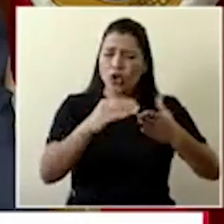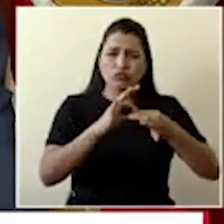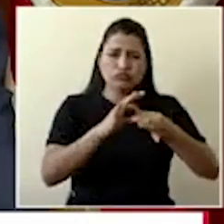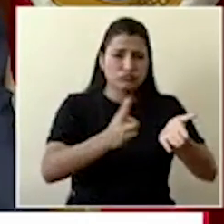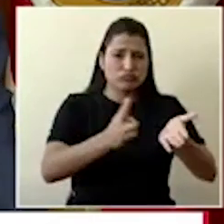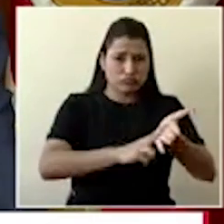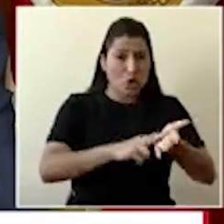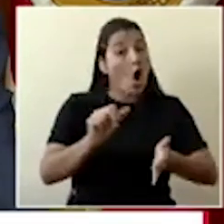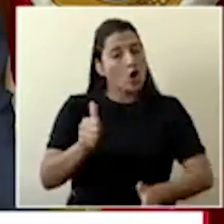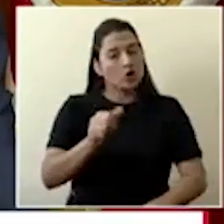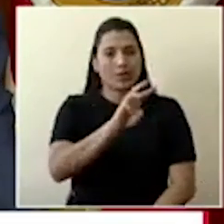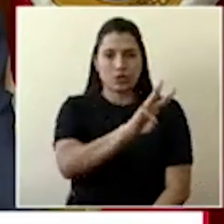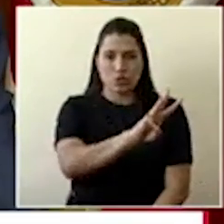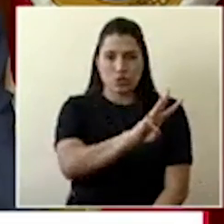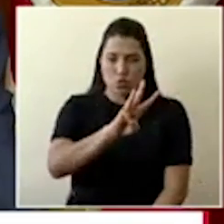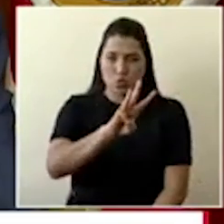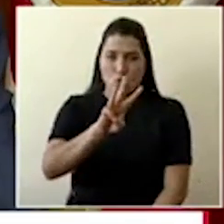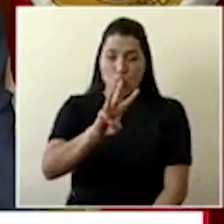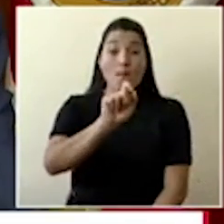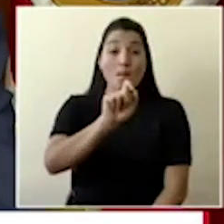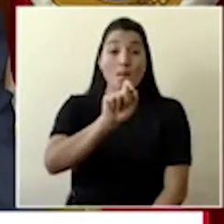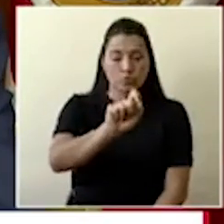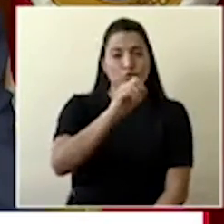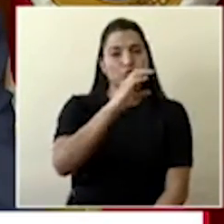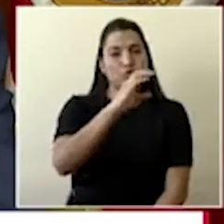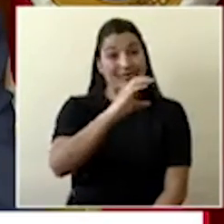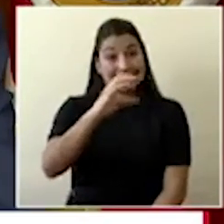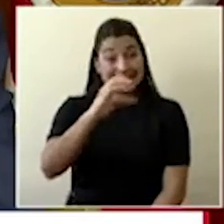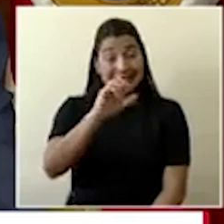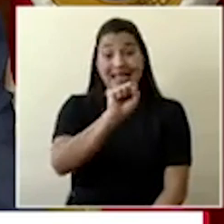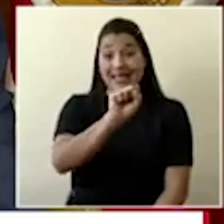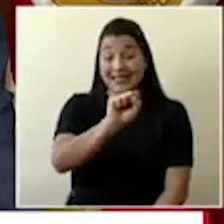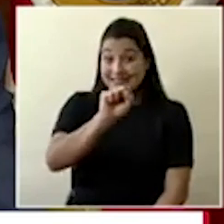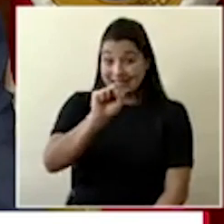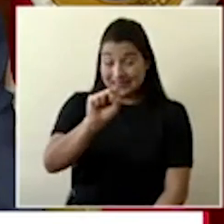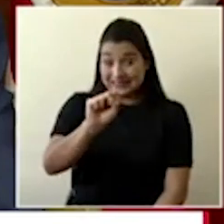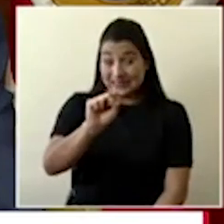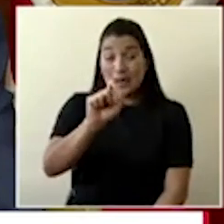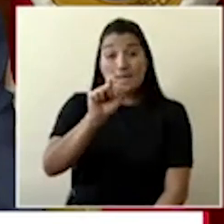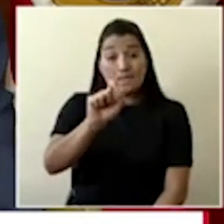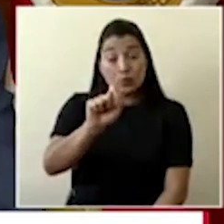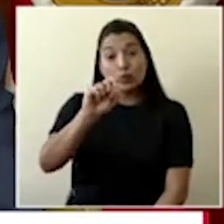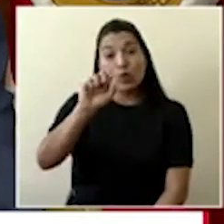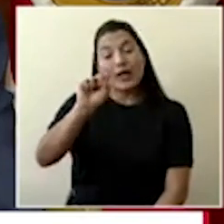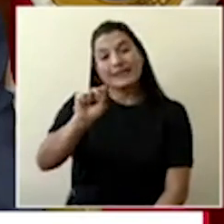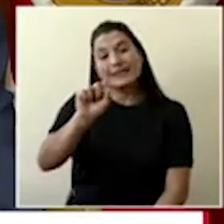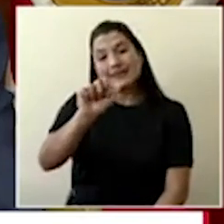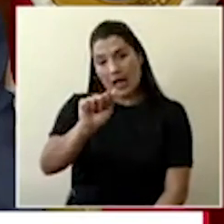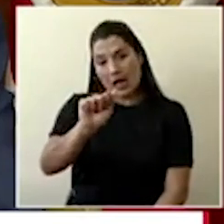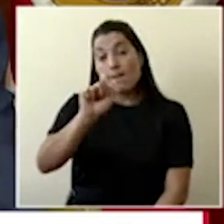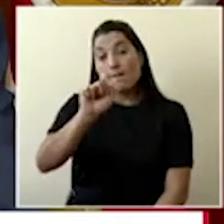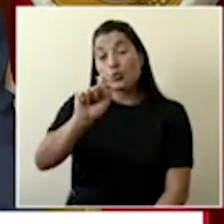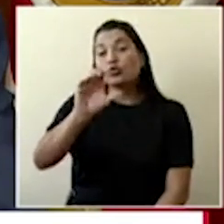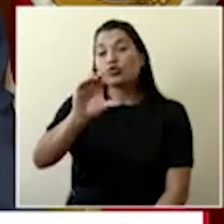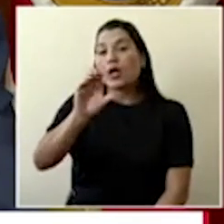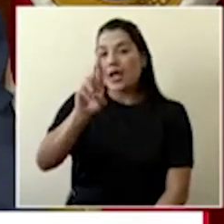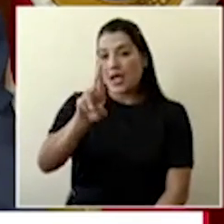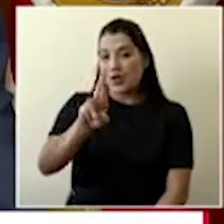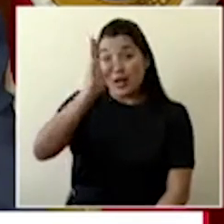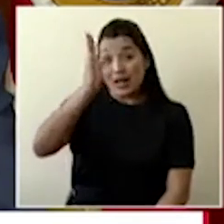que es www.ccss.sa.cr